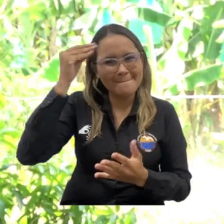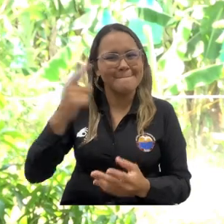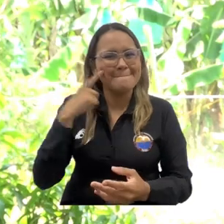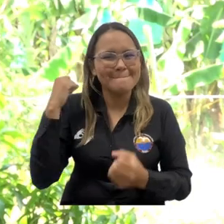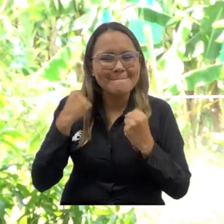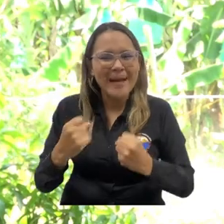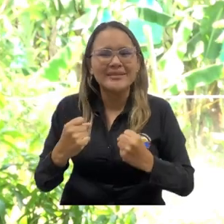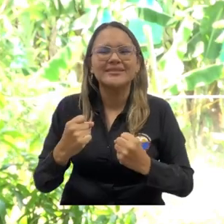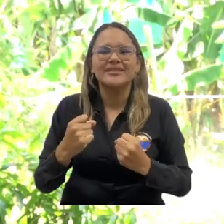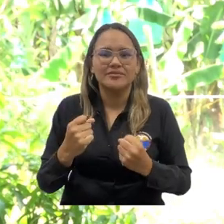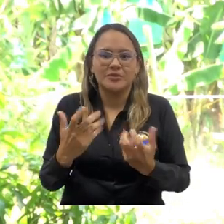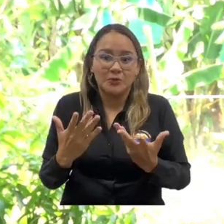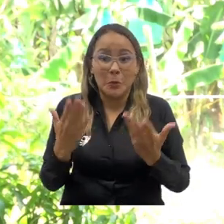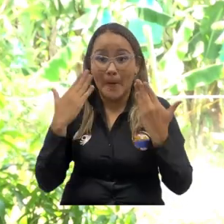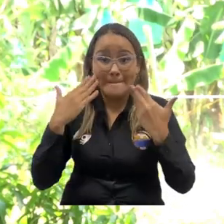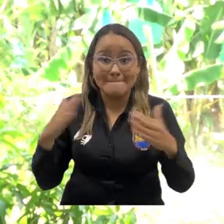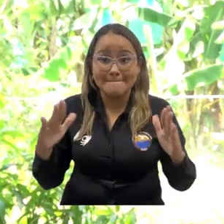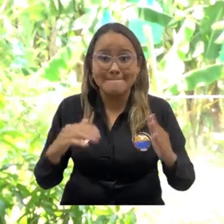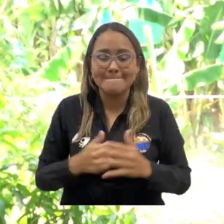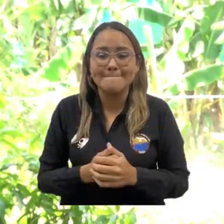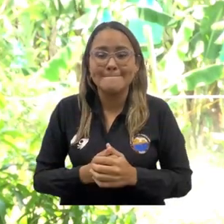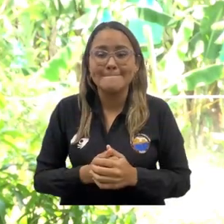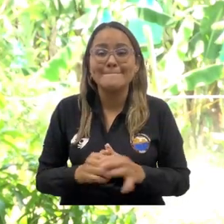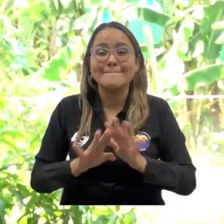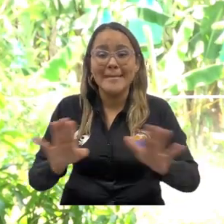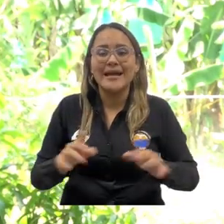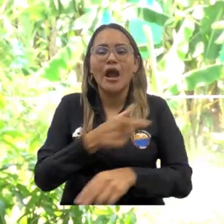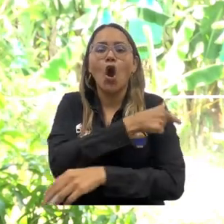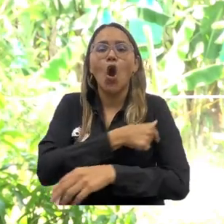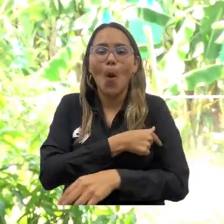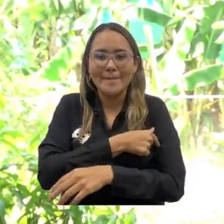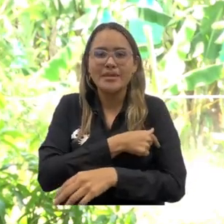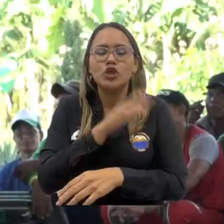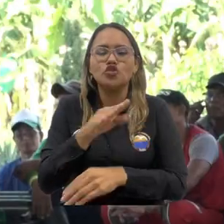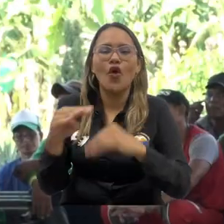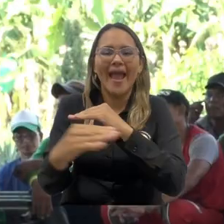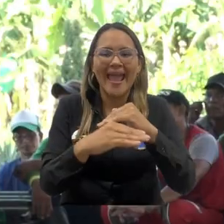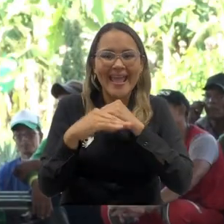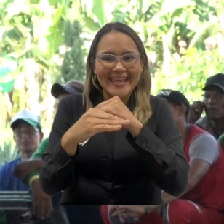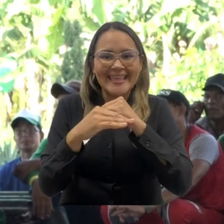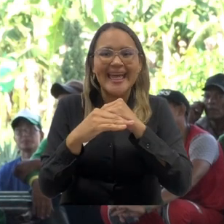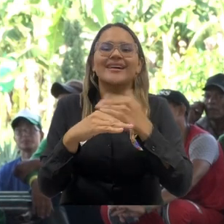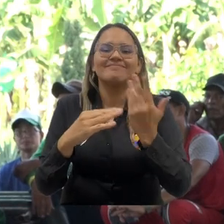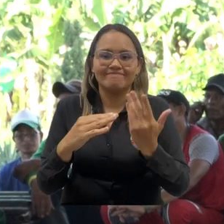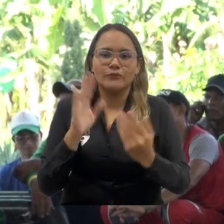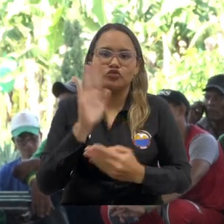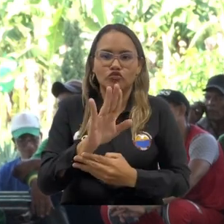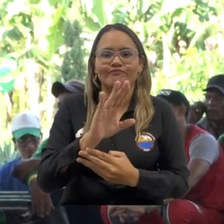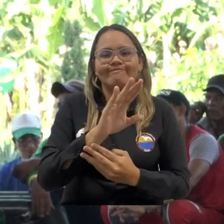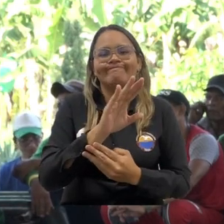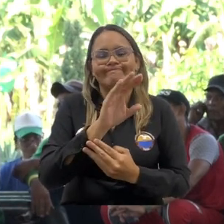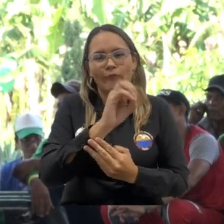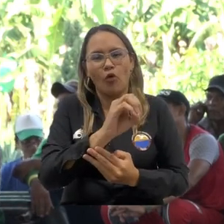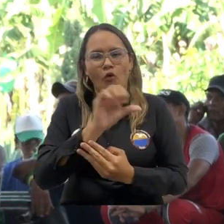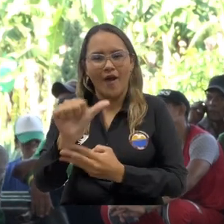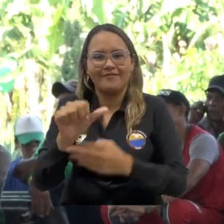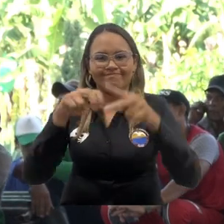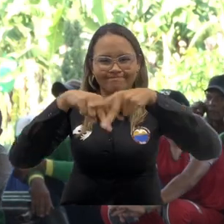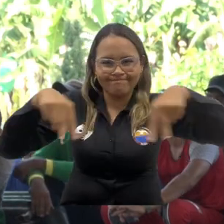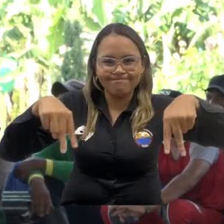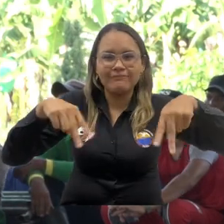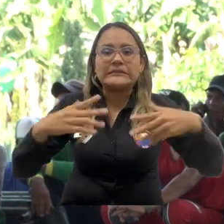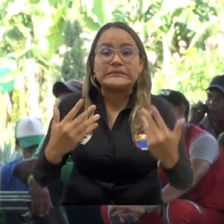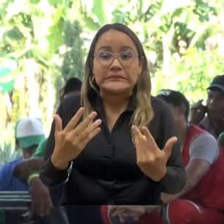porque de ahí aprendí más de lo que yo desconocía. Se dejan unos comités de equidad de género